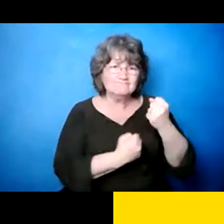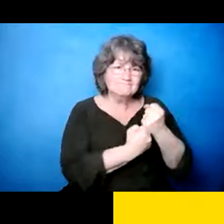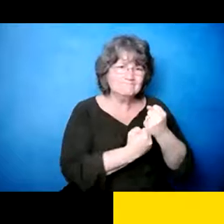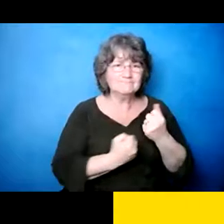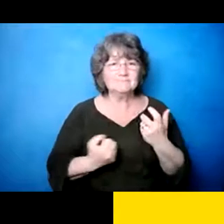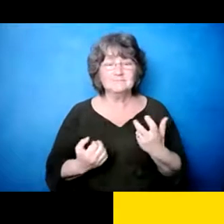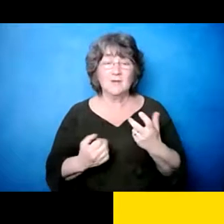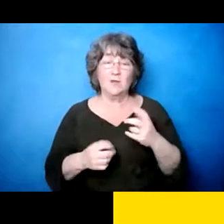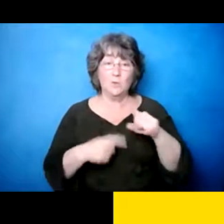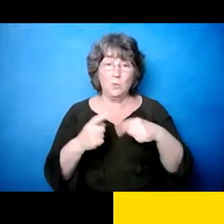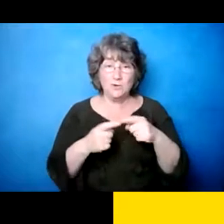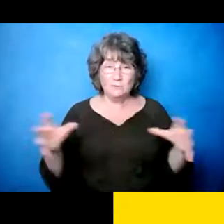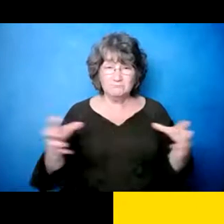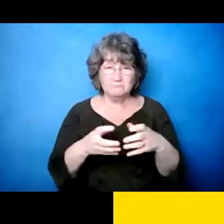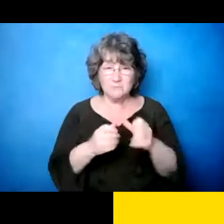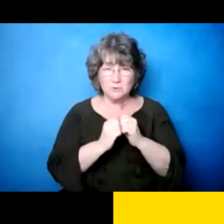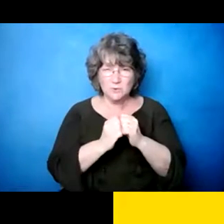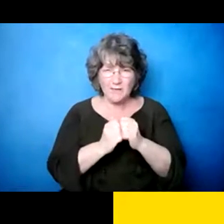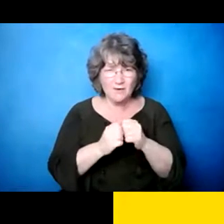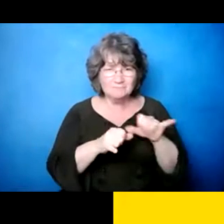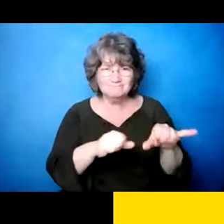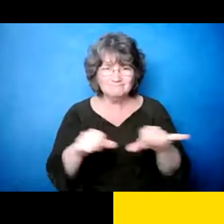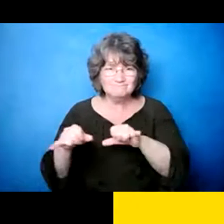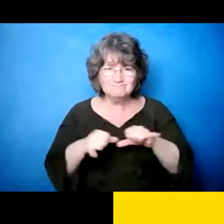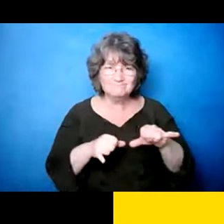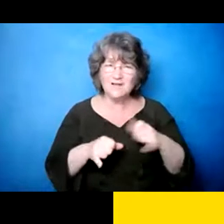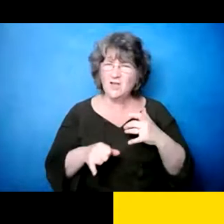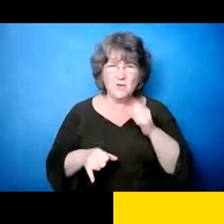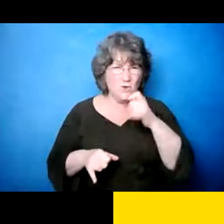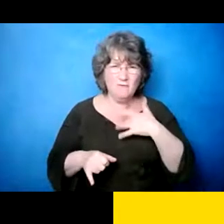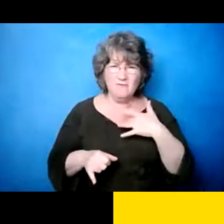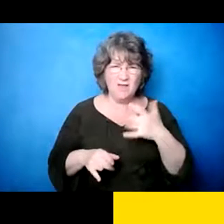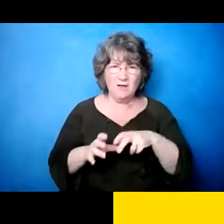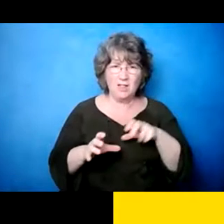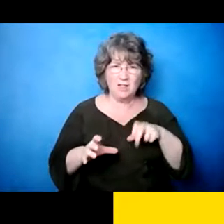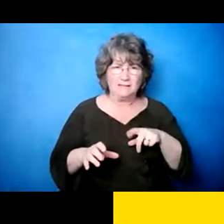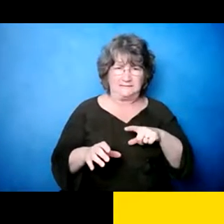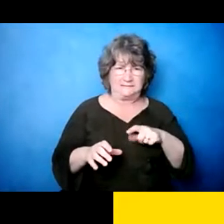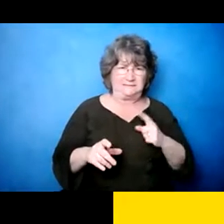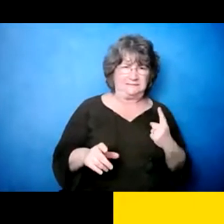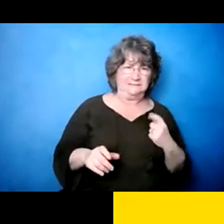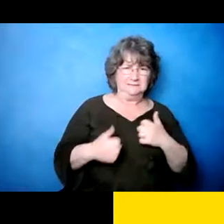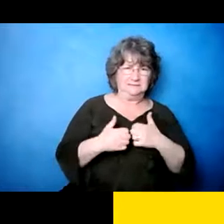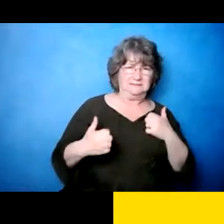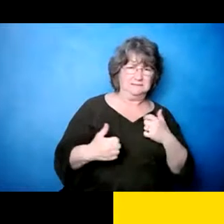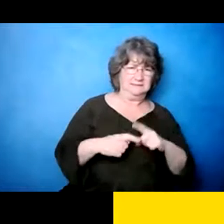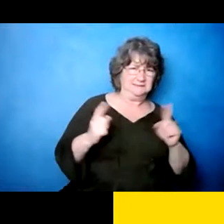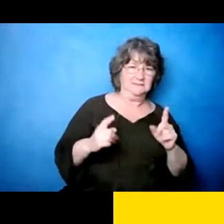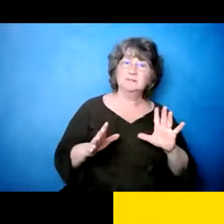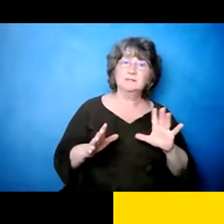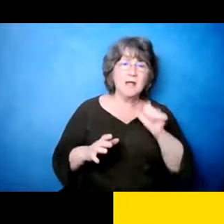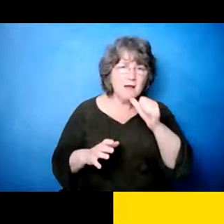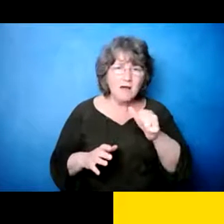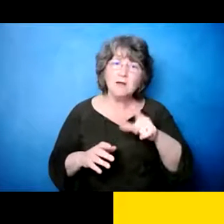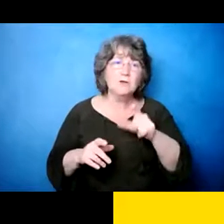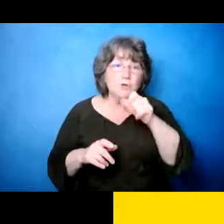Cuando están con otras personas o con otras personas que, que están en situaciones simula, simulares a la suya. Usted no se